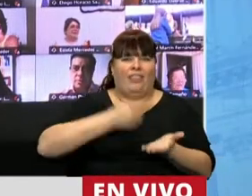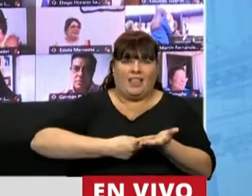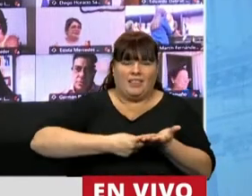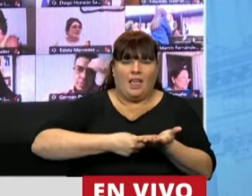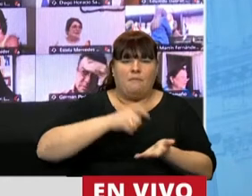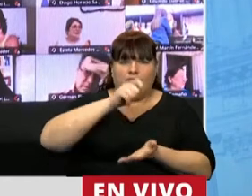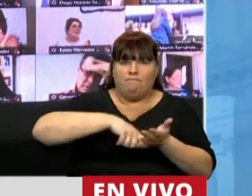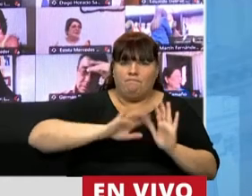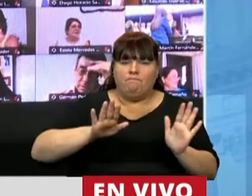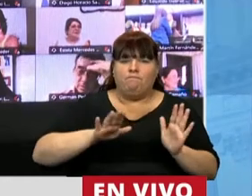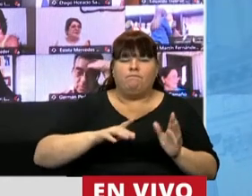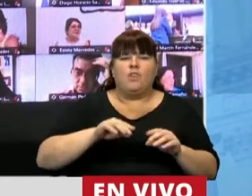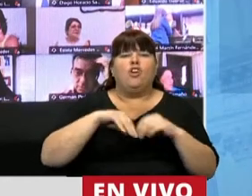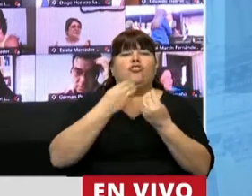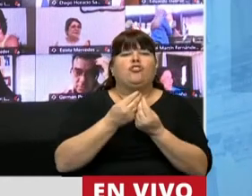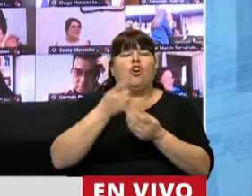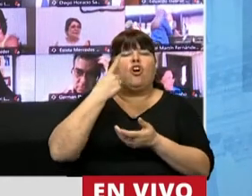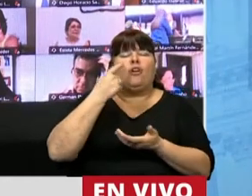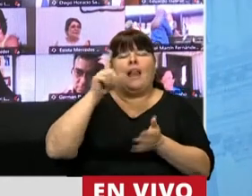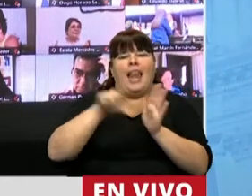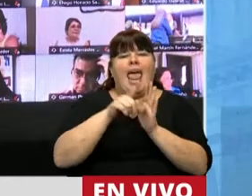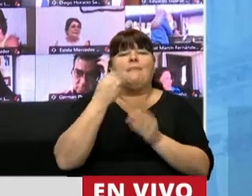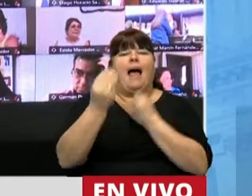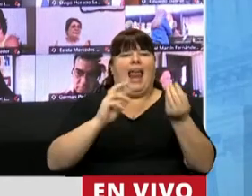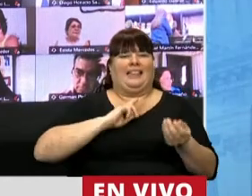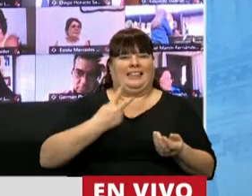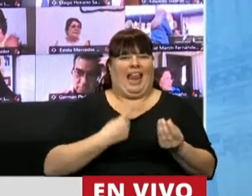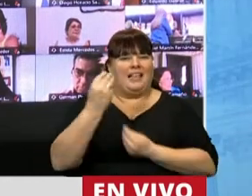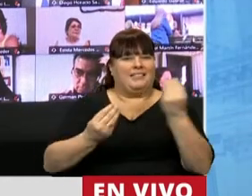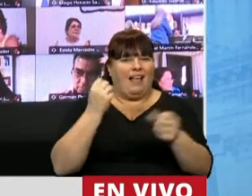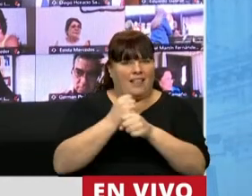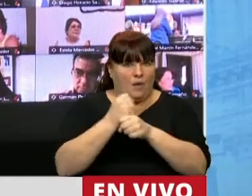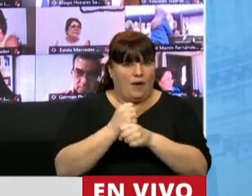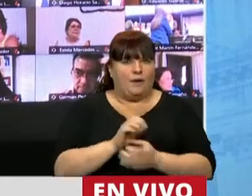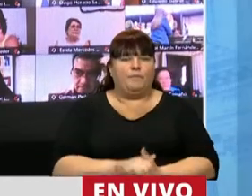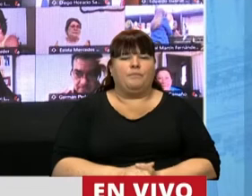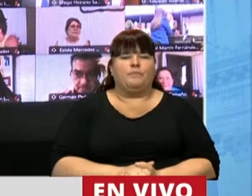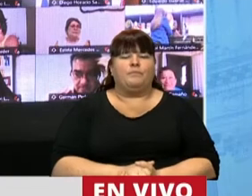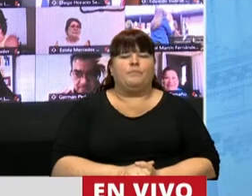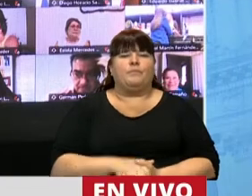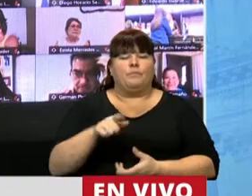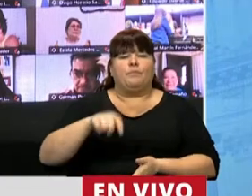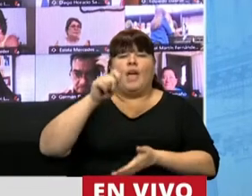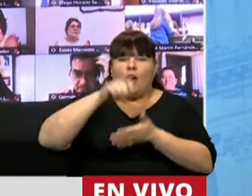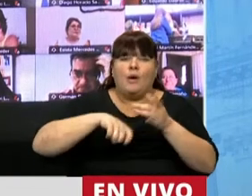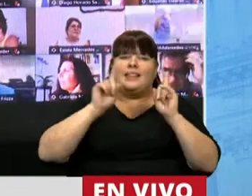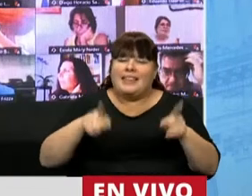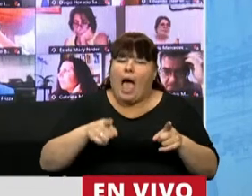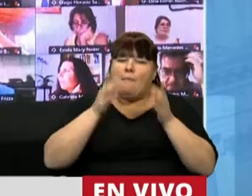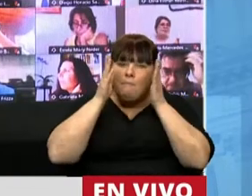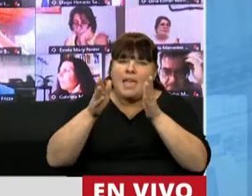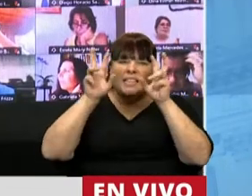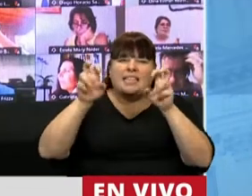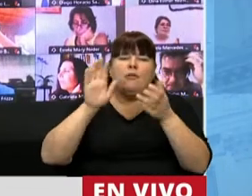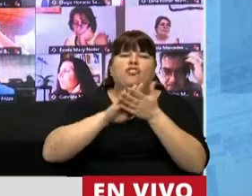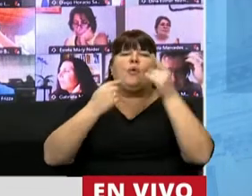a la regulación del cupo laboral trans. Y este convenio refiere también especialmente